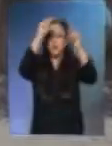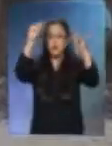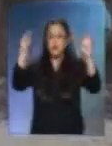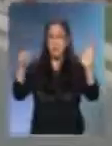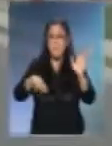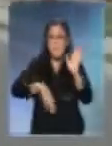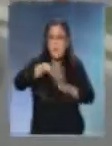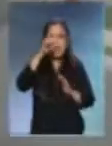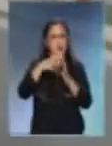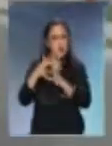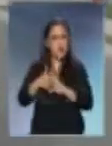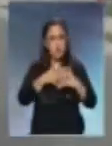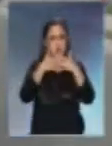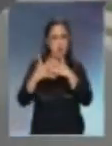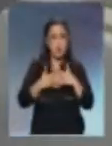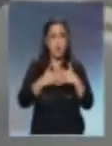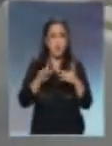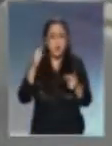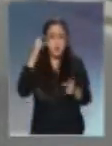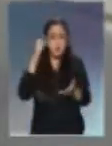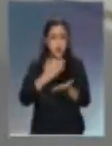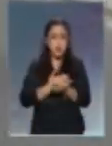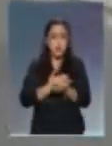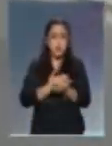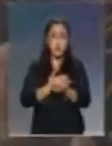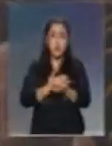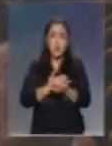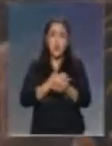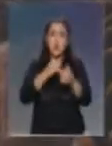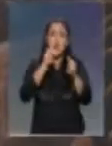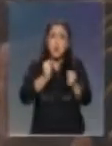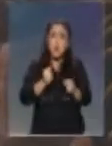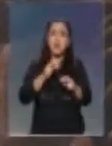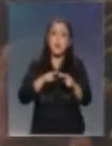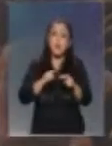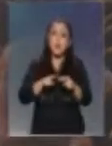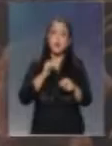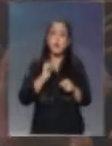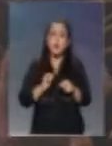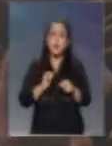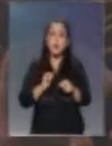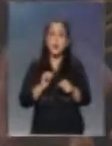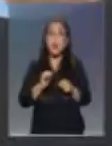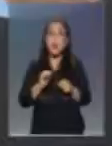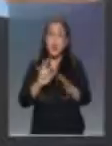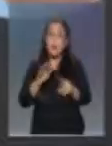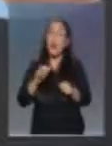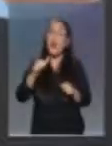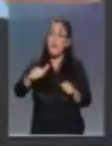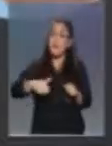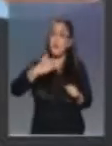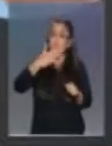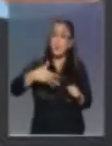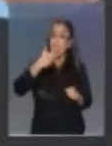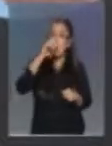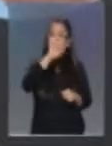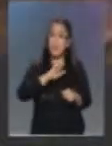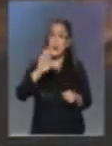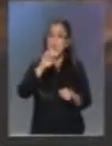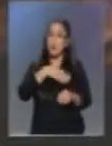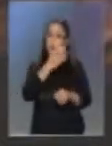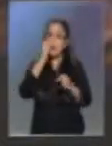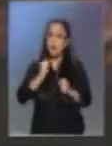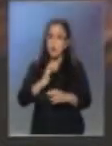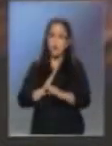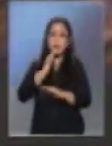construyen futuro, pero sí pueden hacerlo aquellas que usted tome luego de asistir a la charla de Maiza Rojas este 19 de enero en el Congreso Futuro.